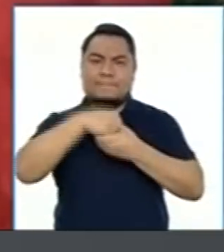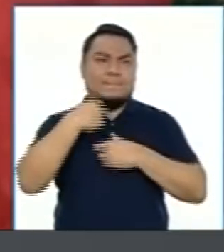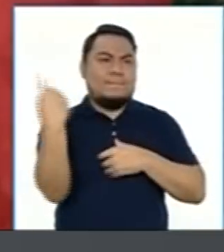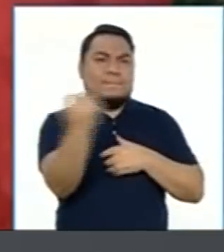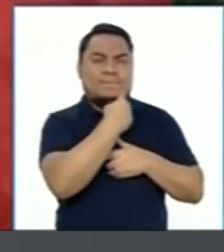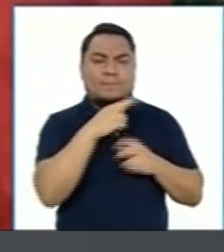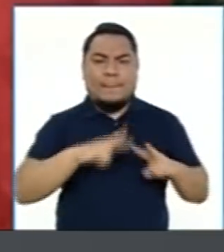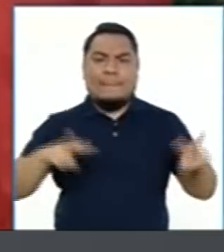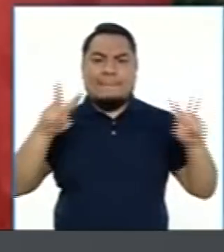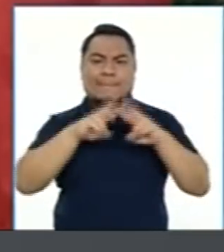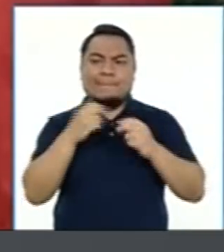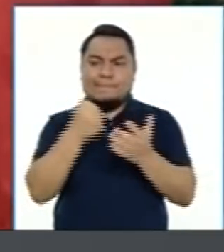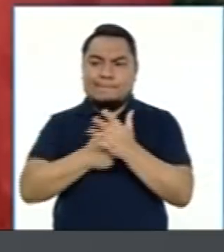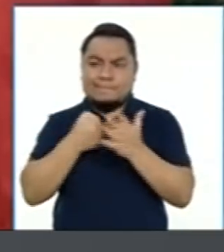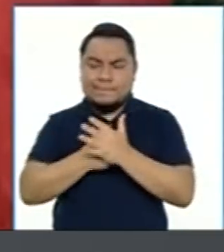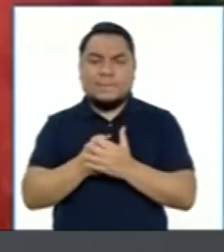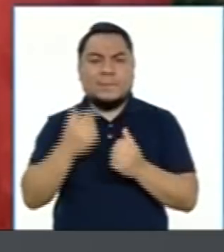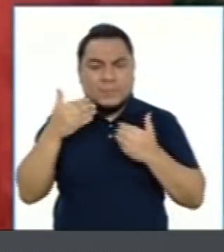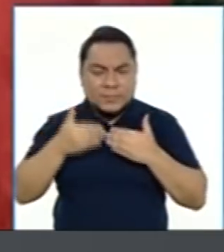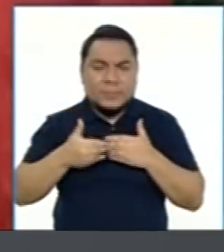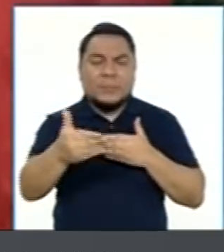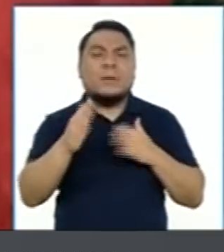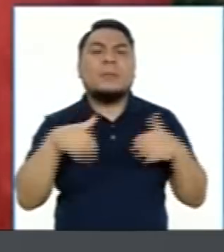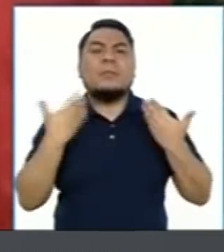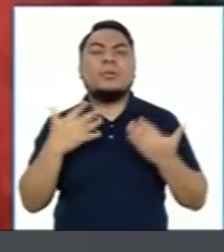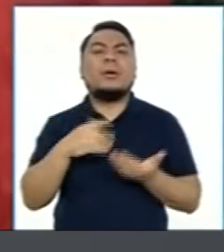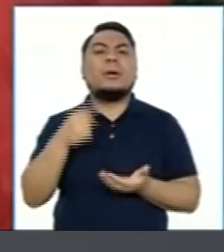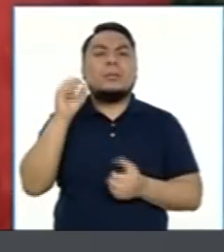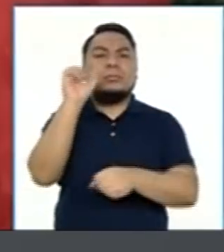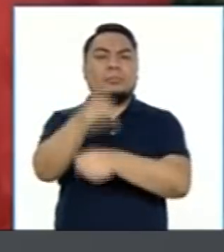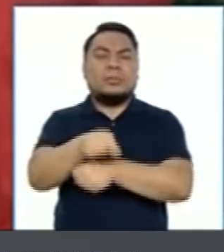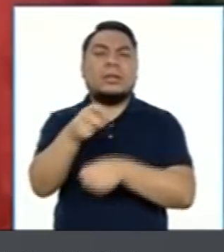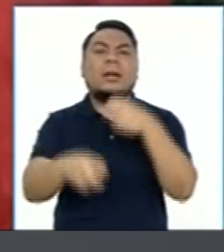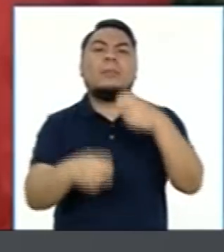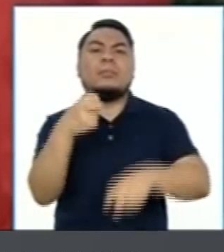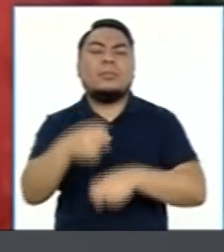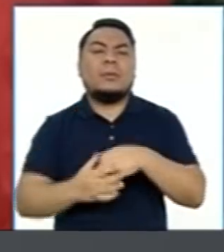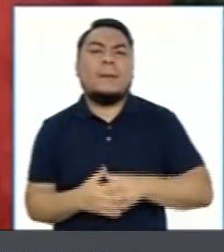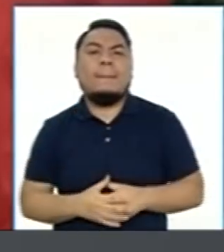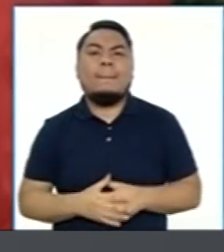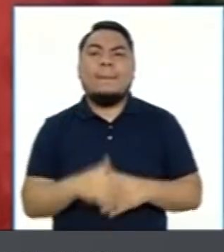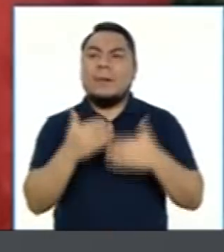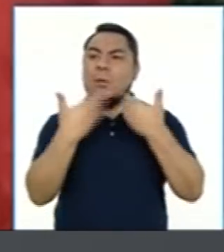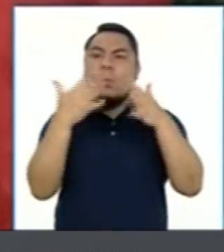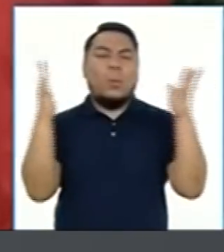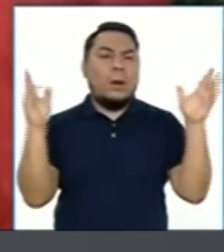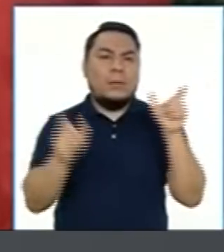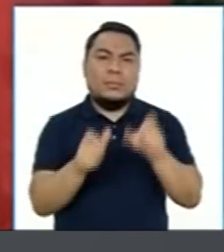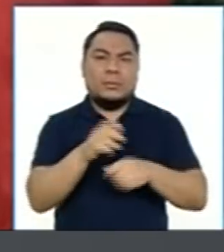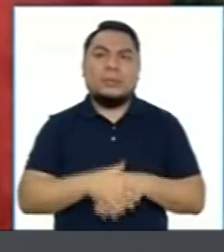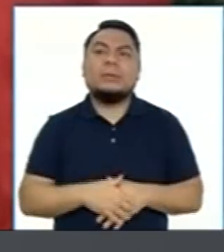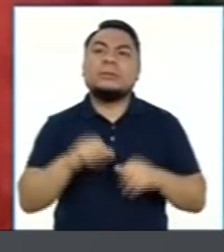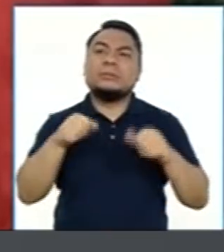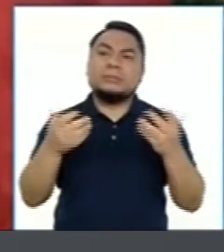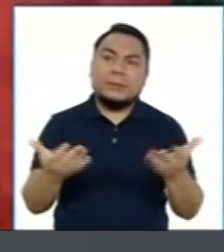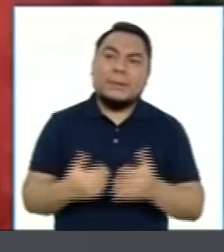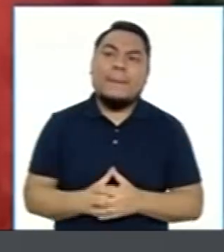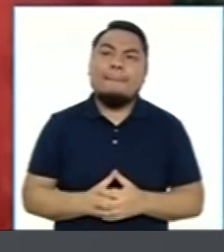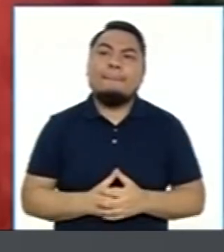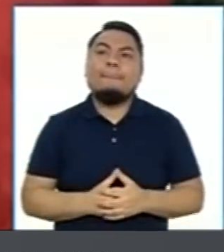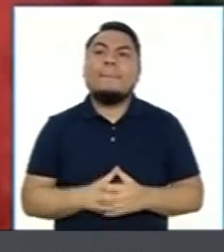ese empuje, ese entrega, ese coraje dispuesto a vencer este problema y cualquier otro. Así que